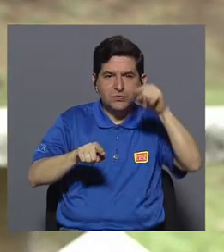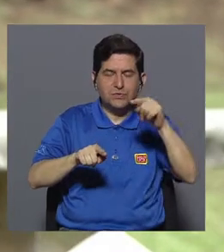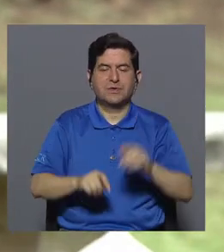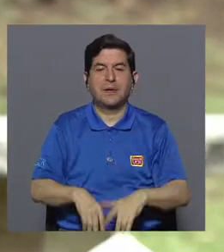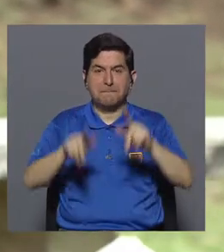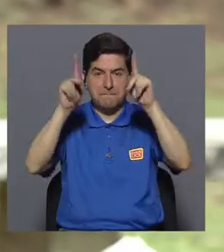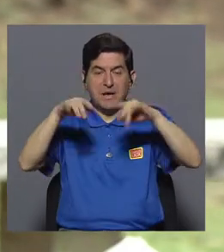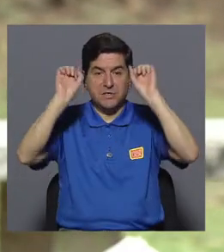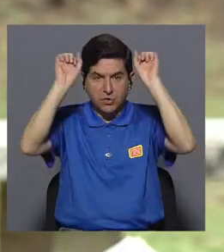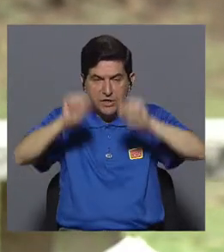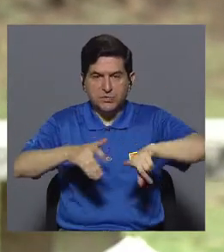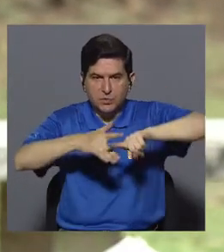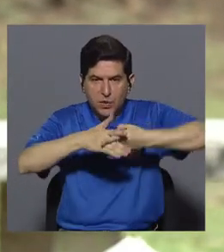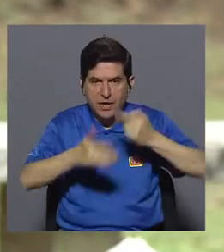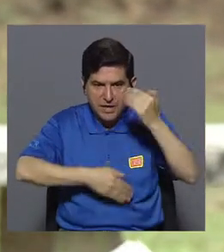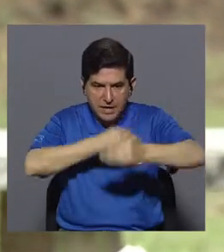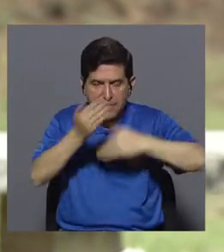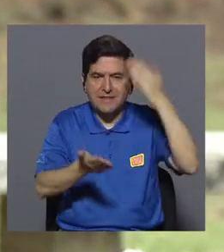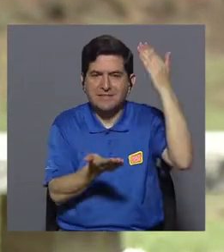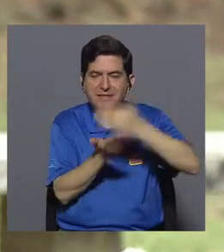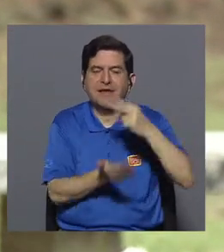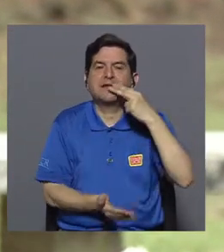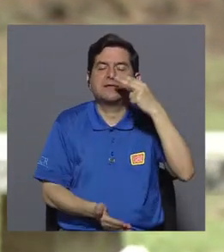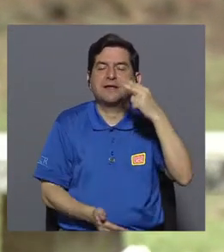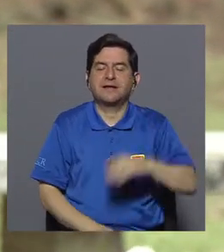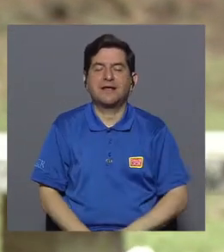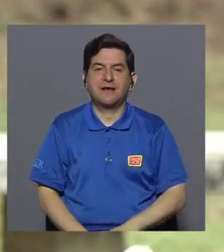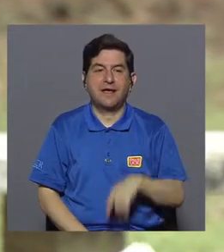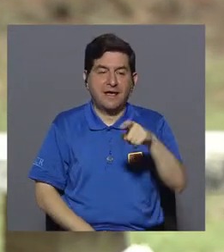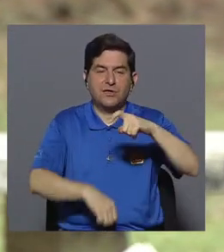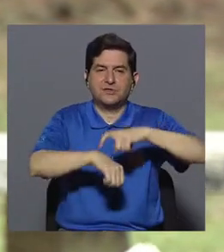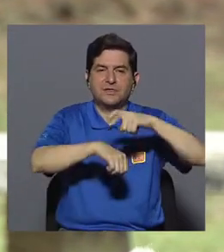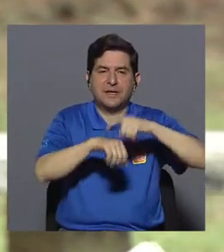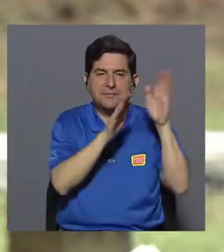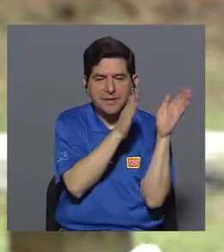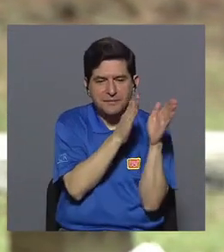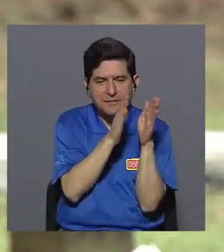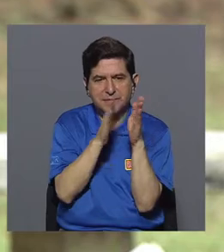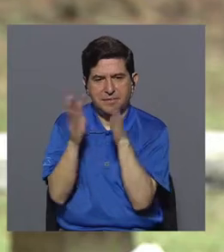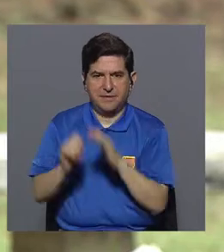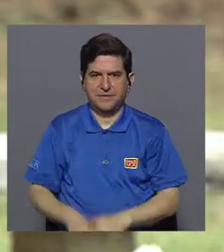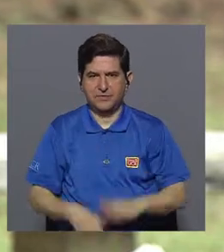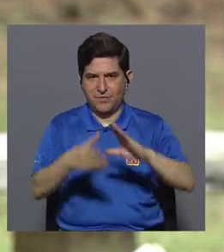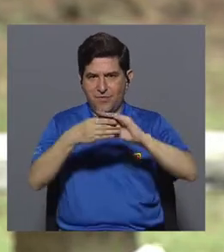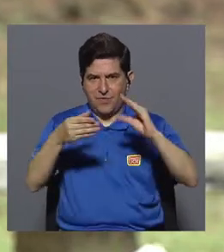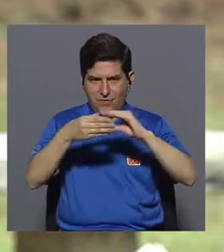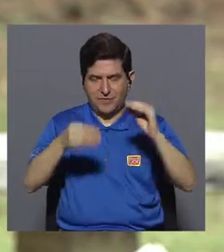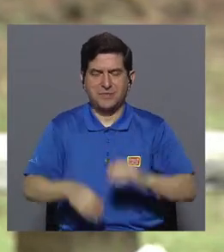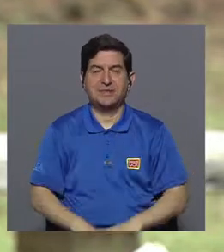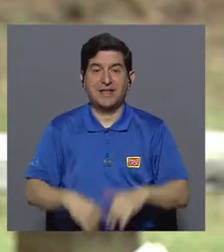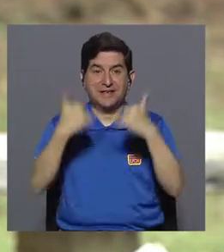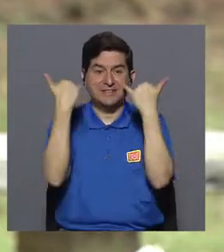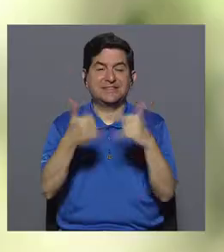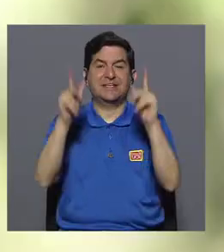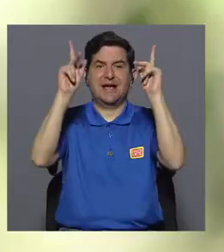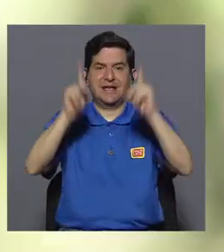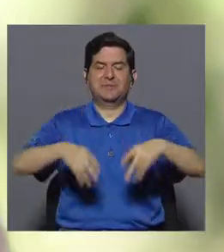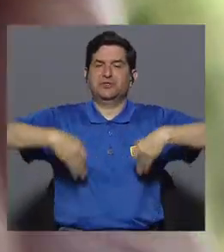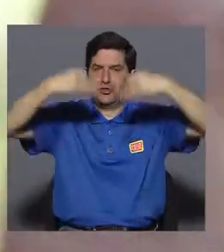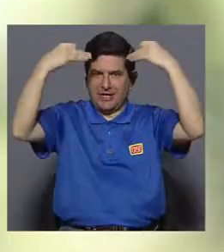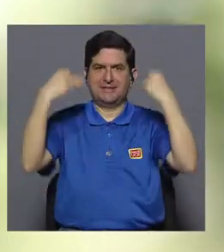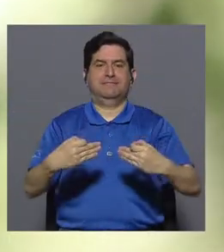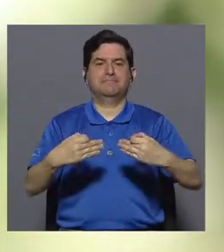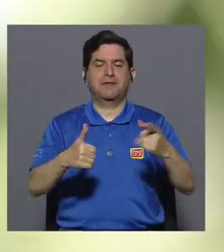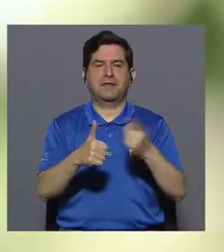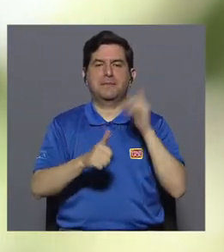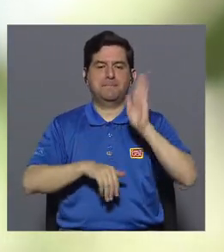puedan iniciar el proceso de cesación de tabaco deben estar en la etapa de preparación, esta que les comentaba, que es cuando ya ellos toman la decisión y dan el primer